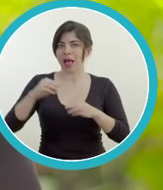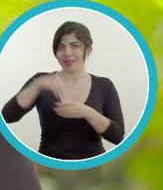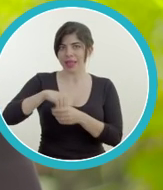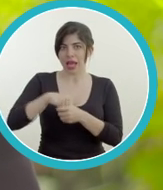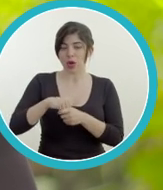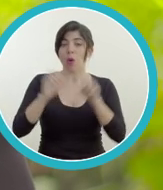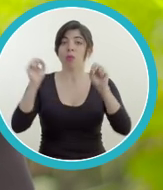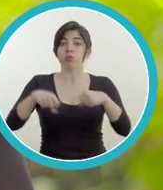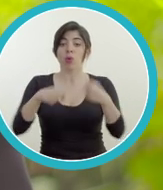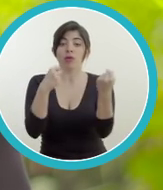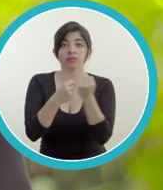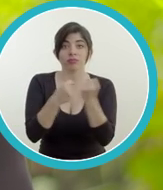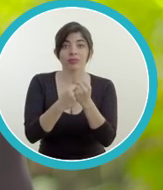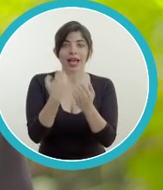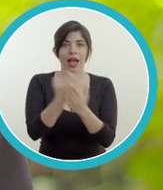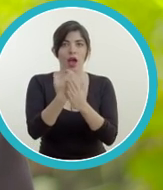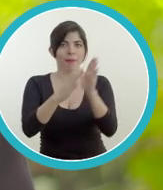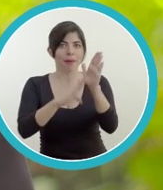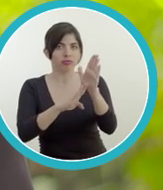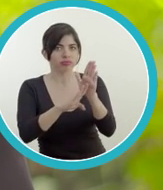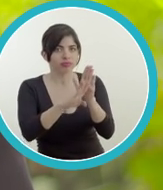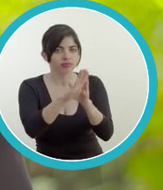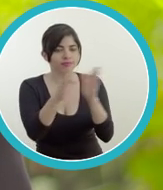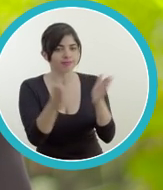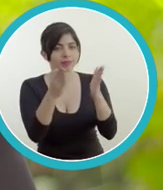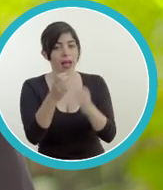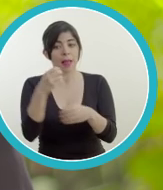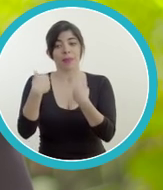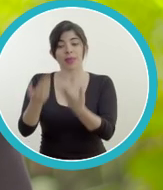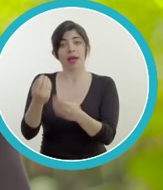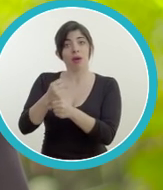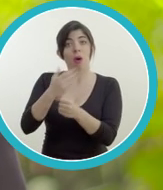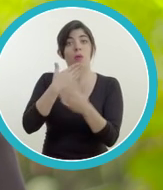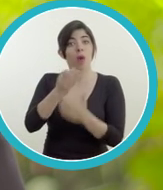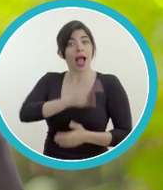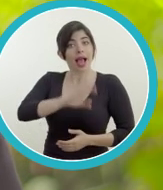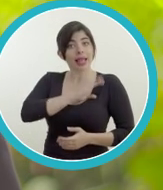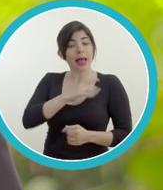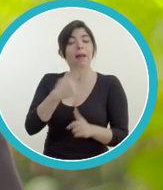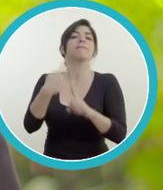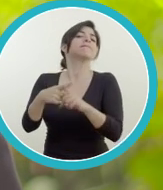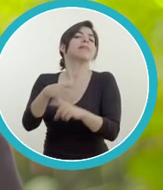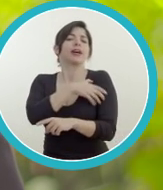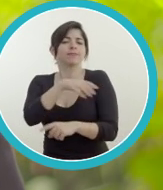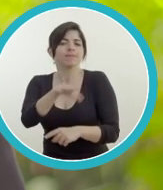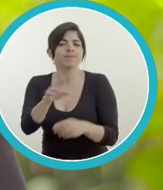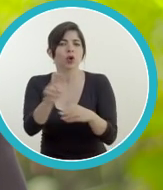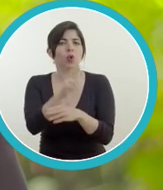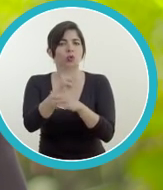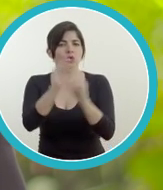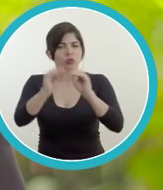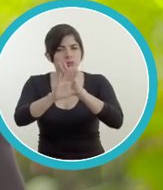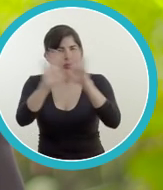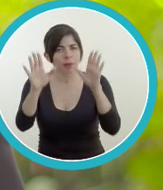dinamizar el mercado interno, impulsar el crecimiento económico, generar empleos de calidad y fortalecer el uso transparente